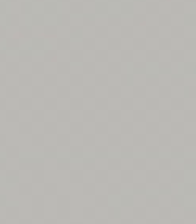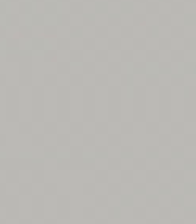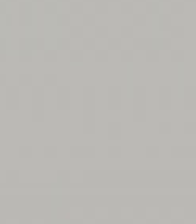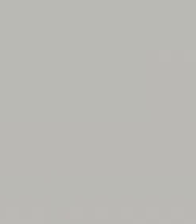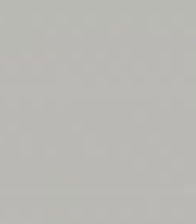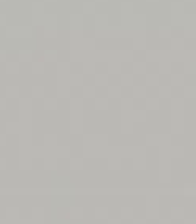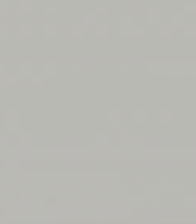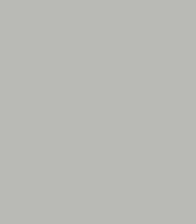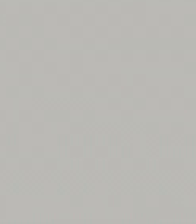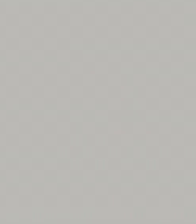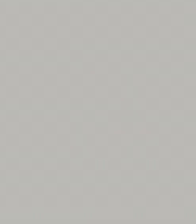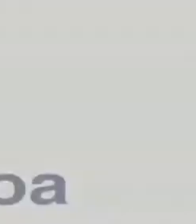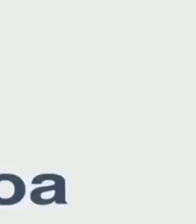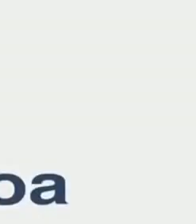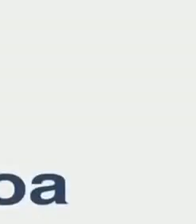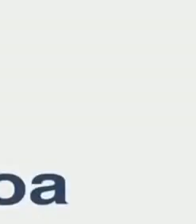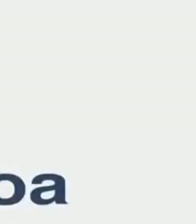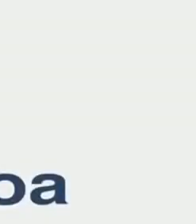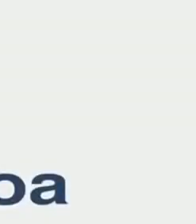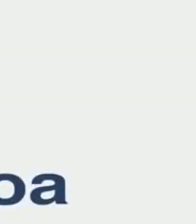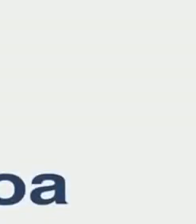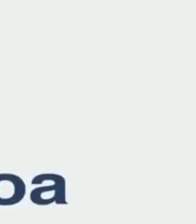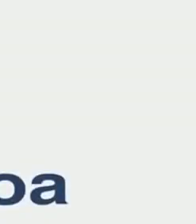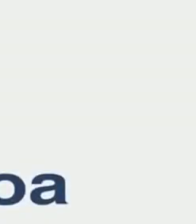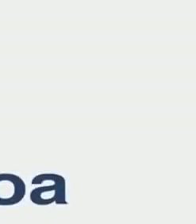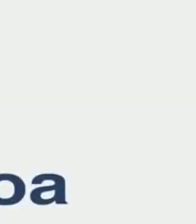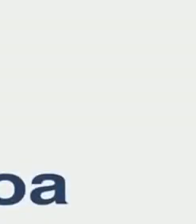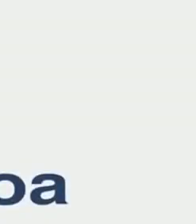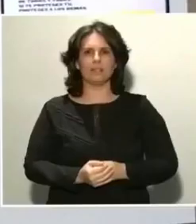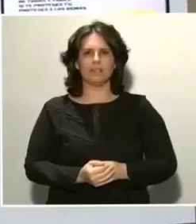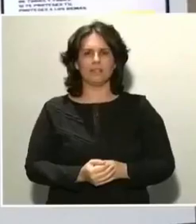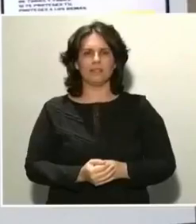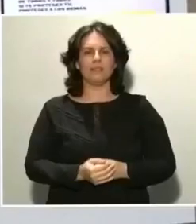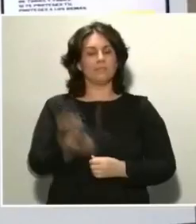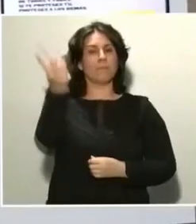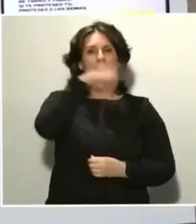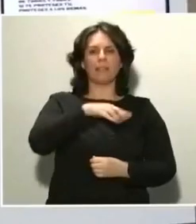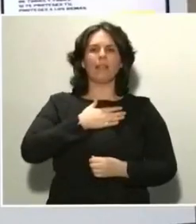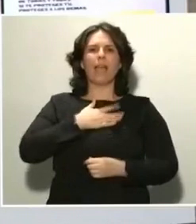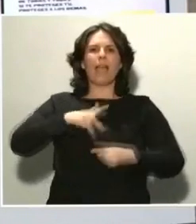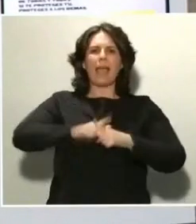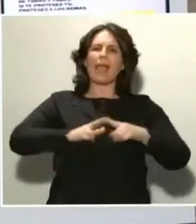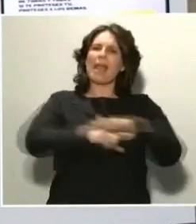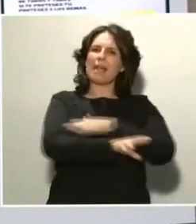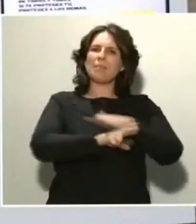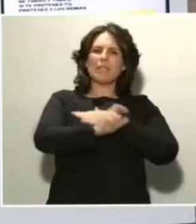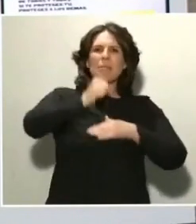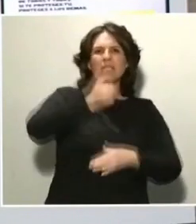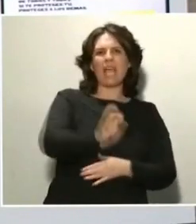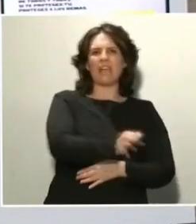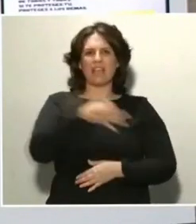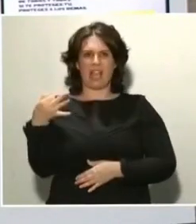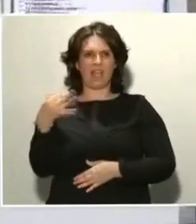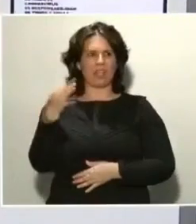a los casos, ha reconocido Illa. Las autoridades madrileñas han estado en contacto con responsables del gobierno de España en las